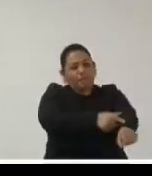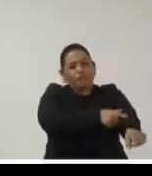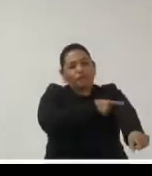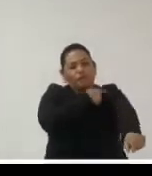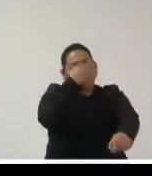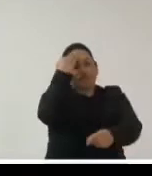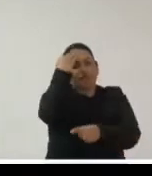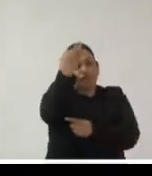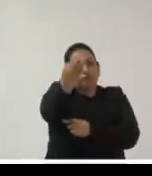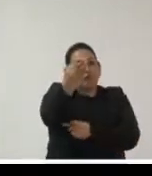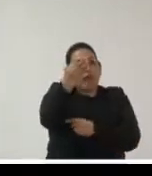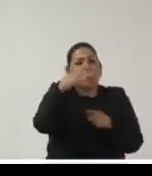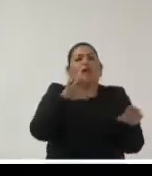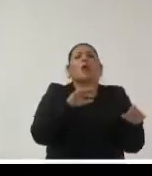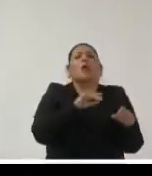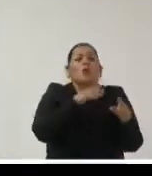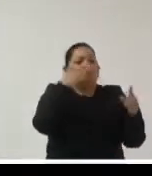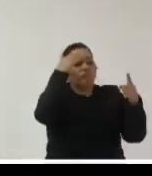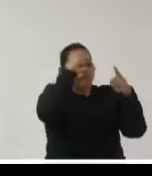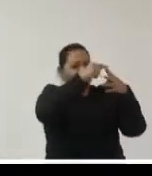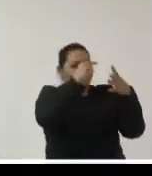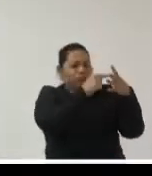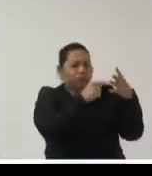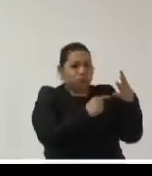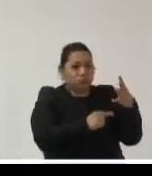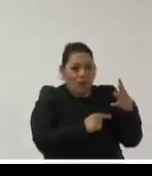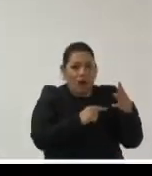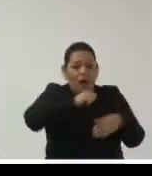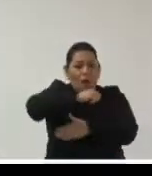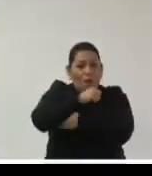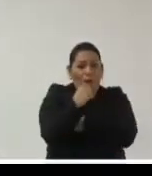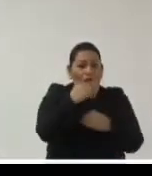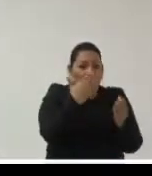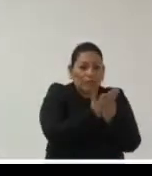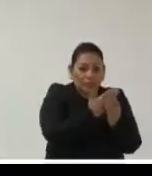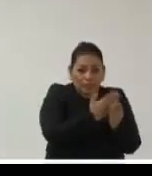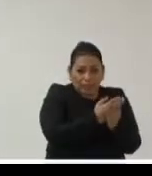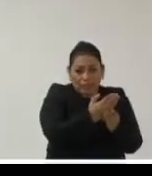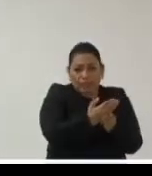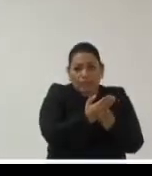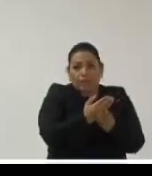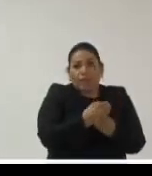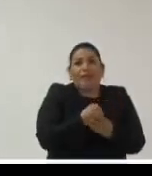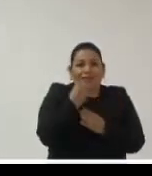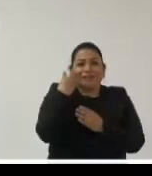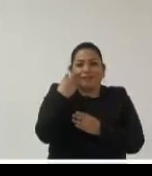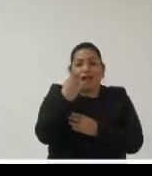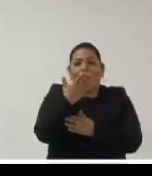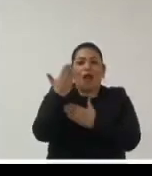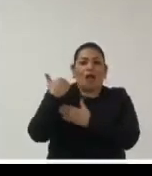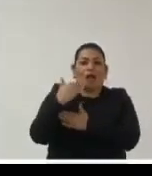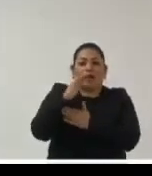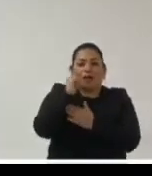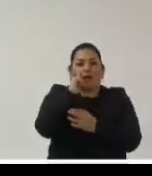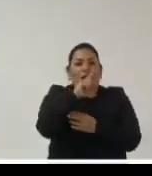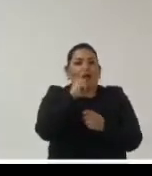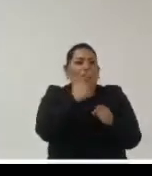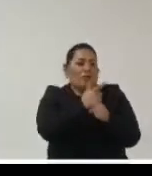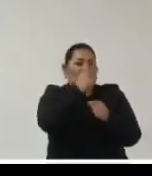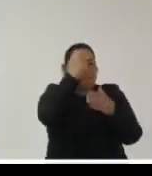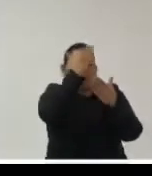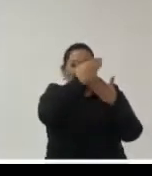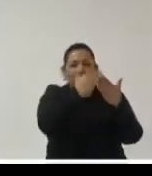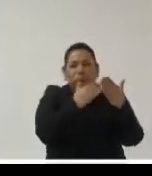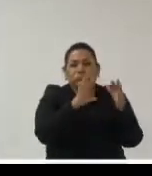aspectos sobre el cual Daniel también hacía algunas reflexiones e incluso en la conferencia de Alexander alcanzamos a ver algunos aspectos